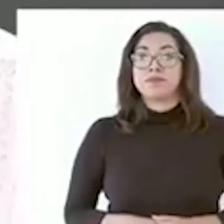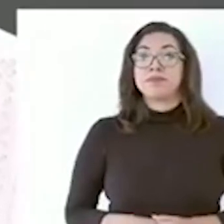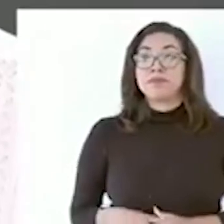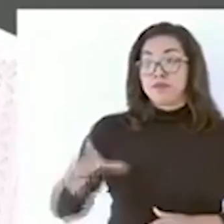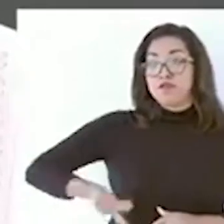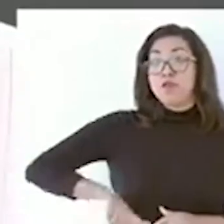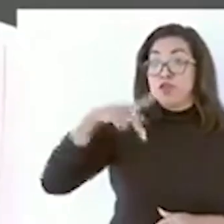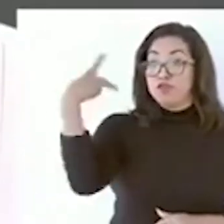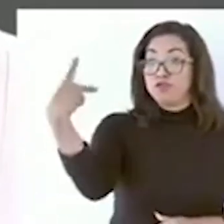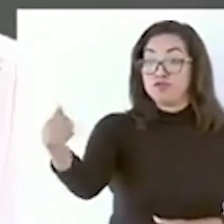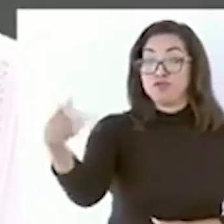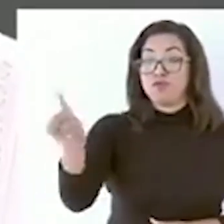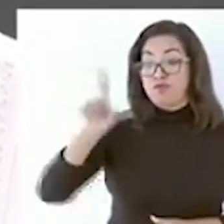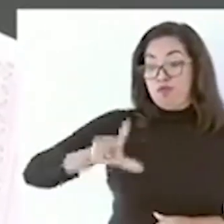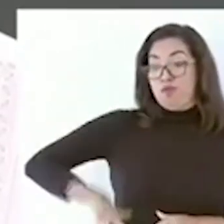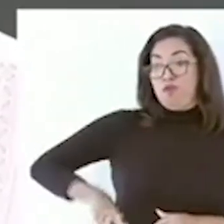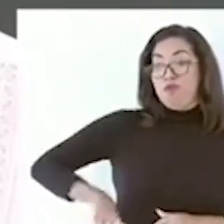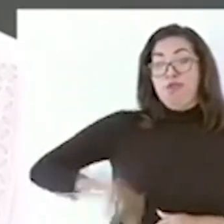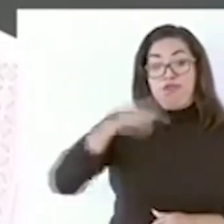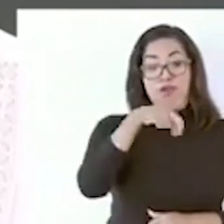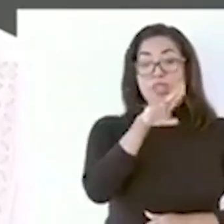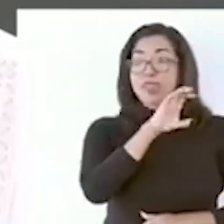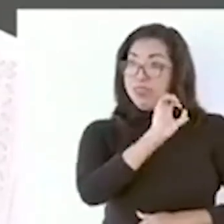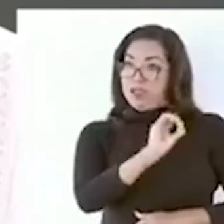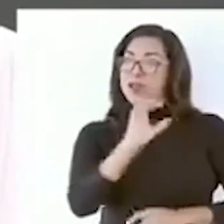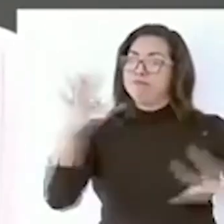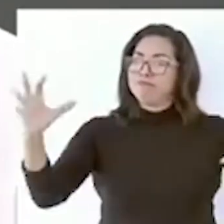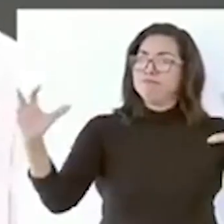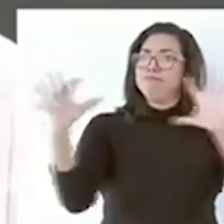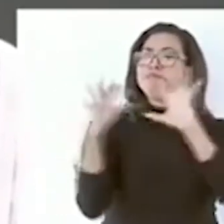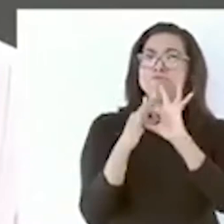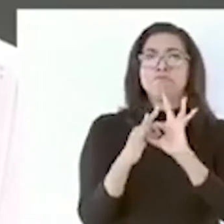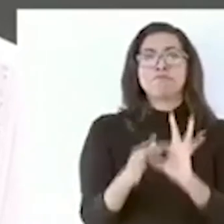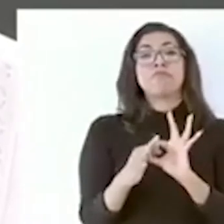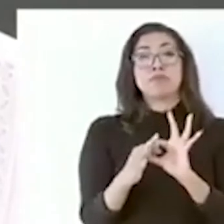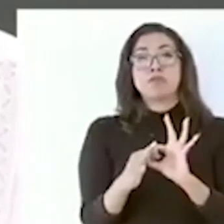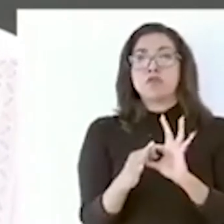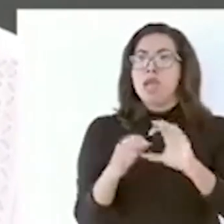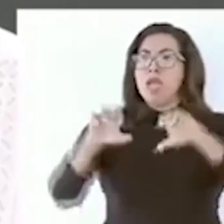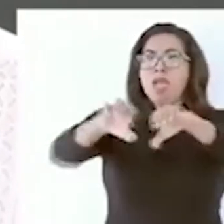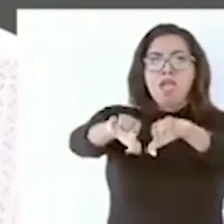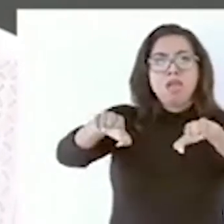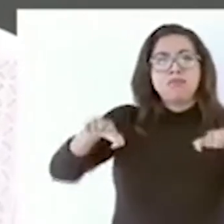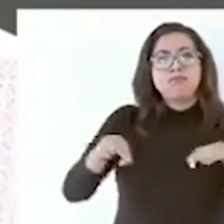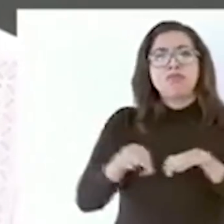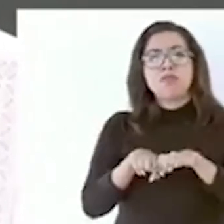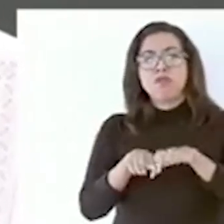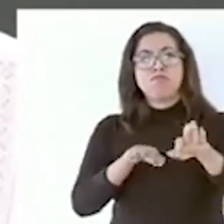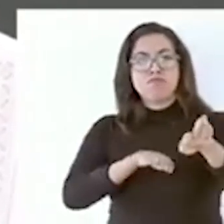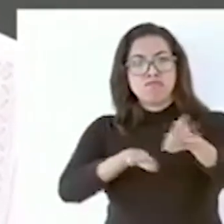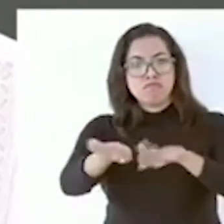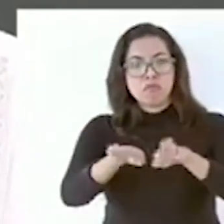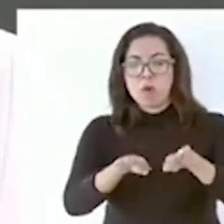gobierno de Quintana Roo en su origen y objetivos han permitido un trabajo en equipo que mucho le